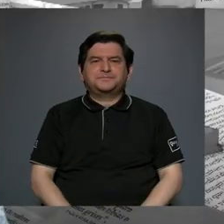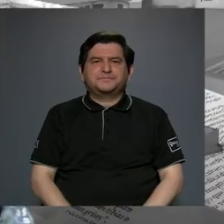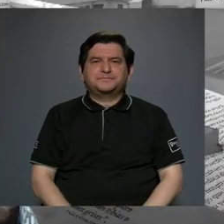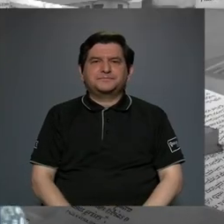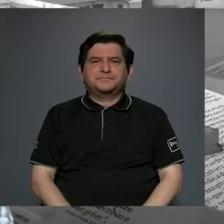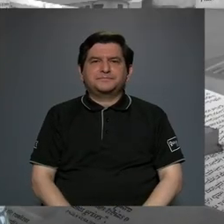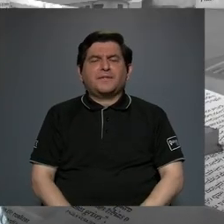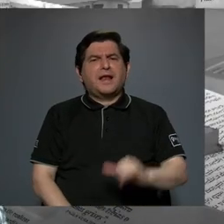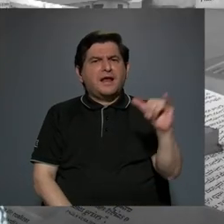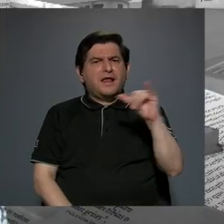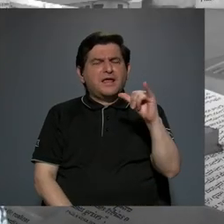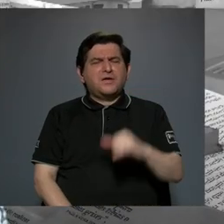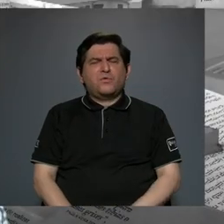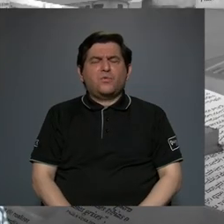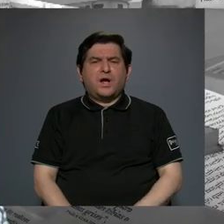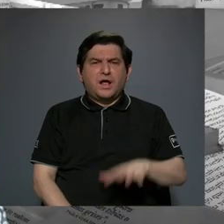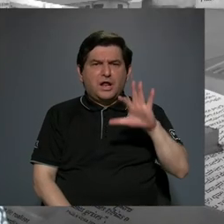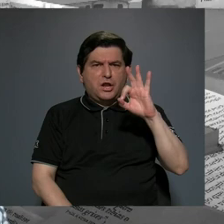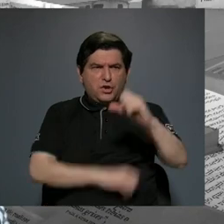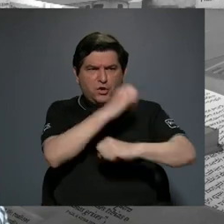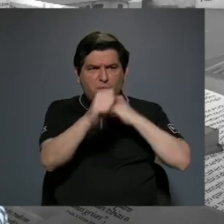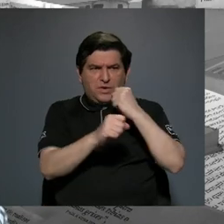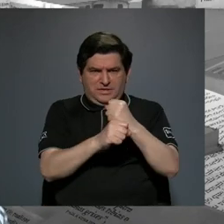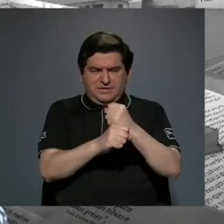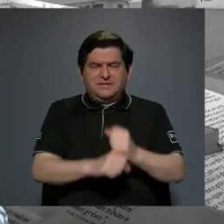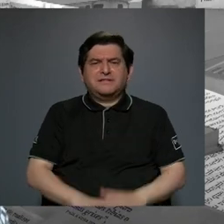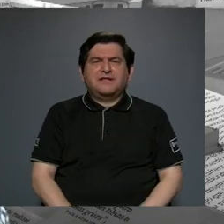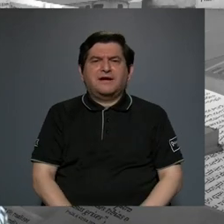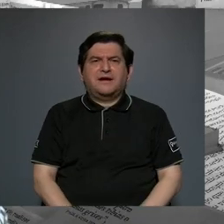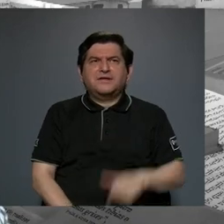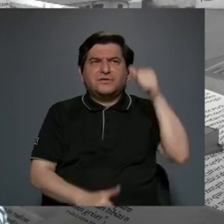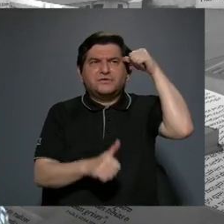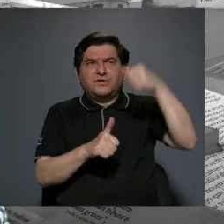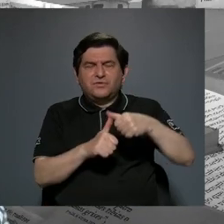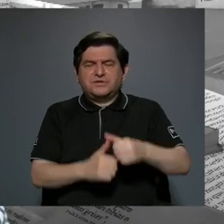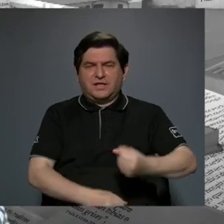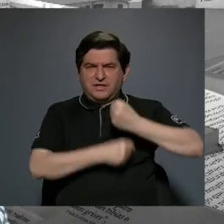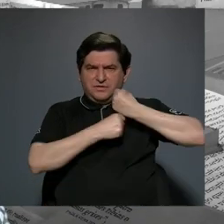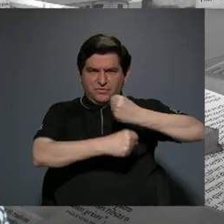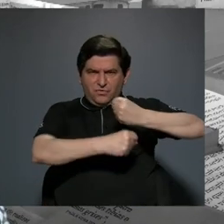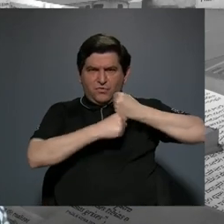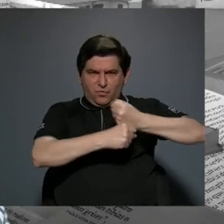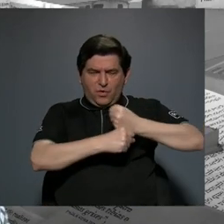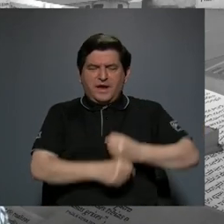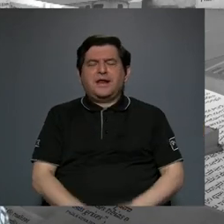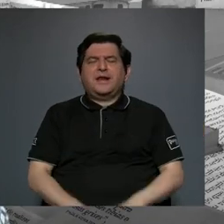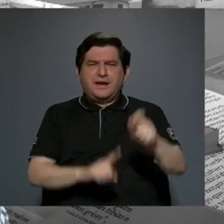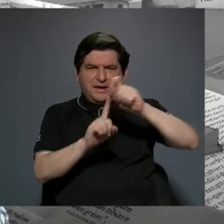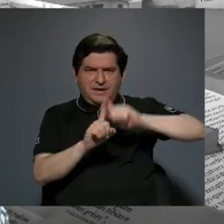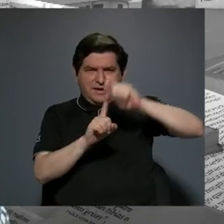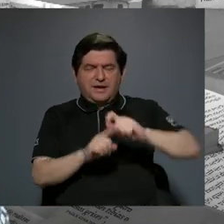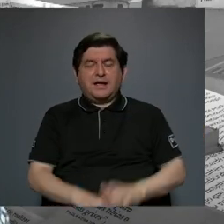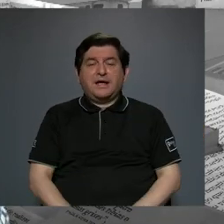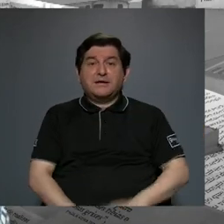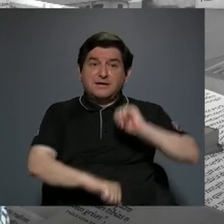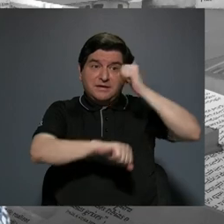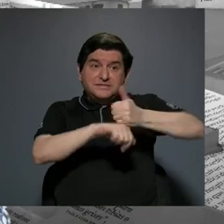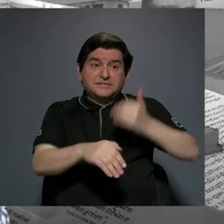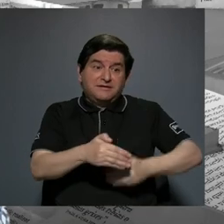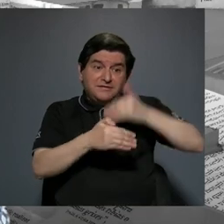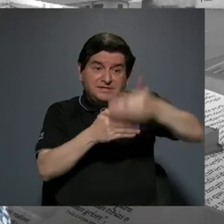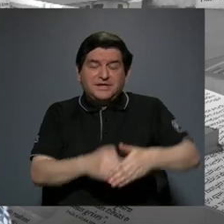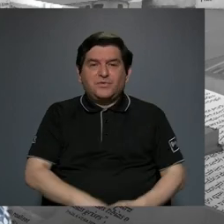Rescatando también los 90 años de esta gran huelga bananera que finalmente da con este Día del Trabajador